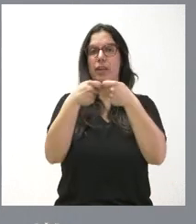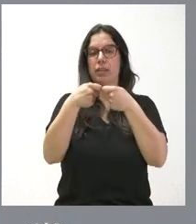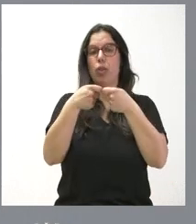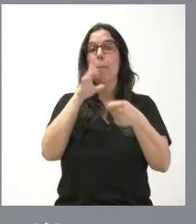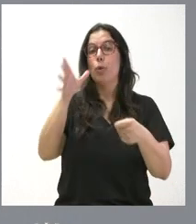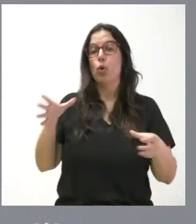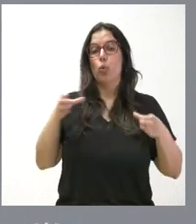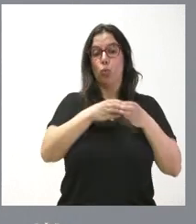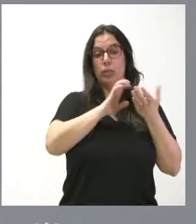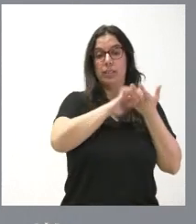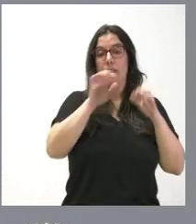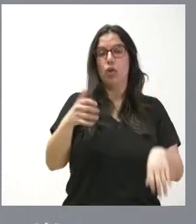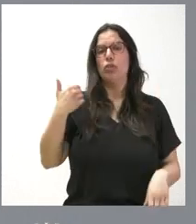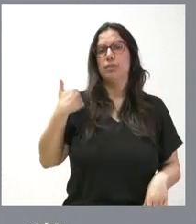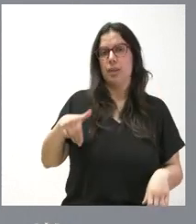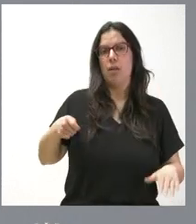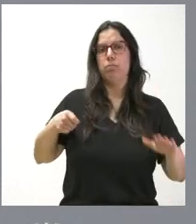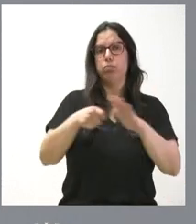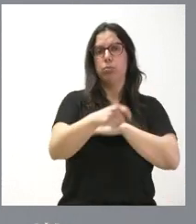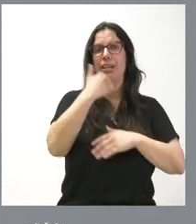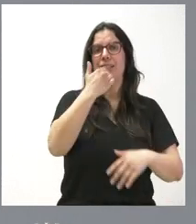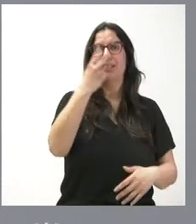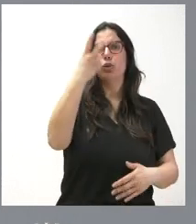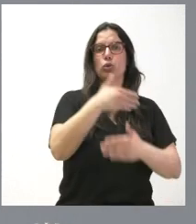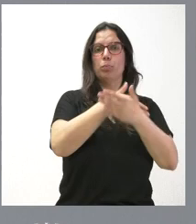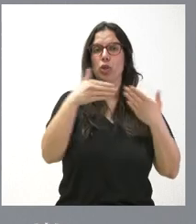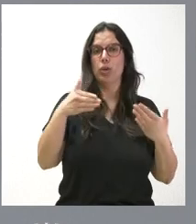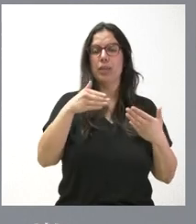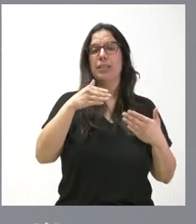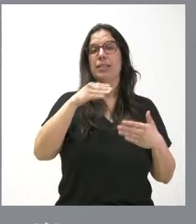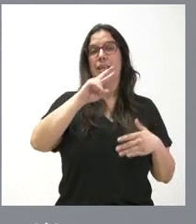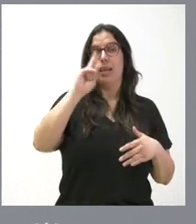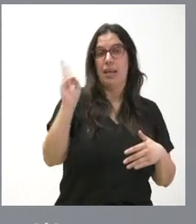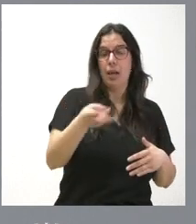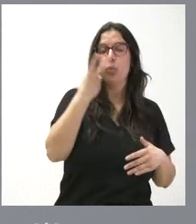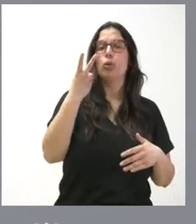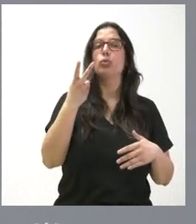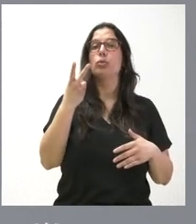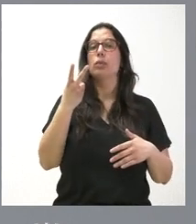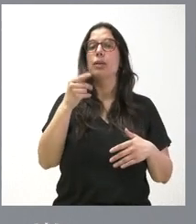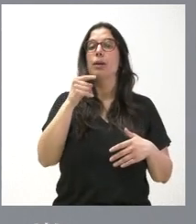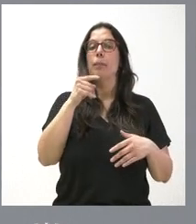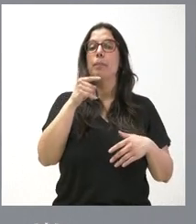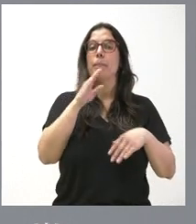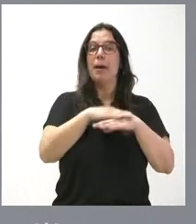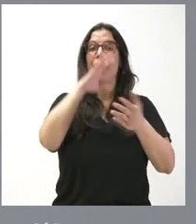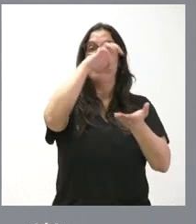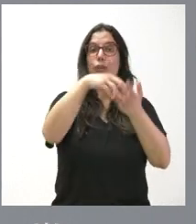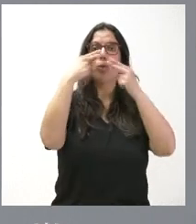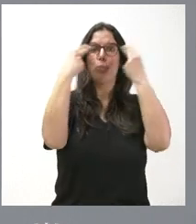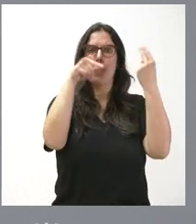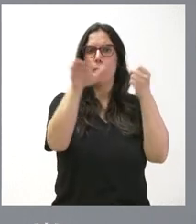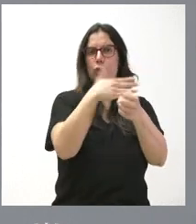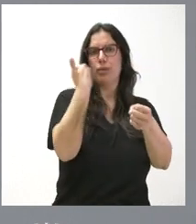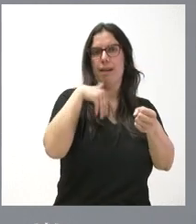la Junta de Castilla y León ya ha invertido casi dos millones de euros, en concreto 1.999.500 euros, en los centros públicos